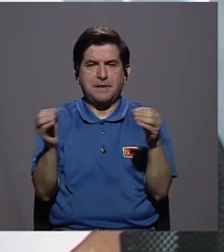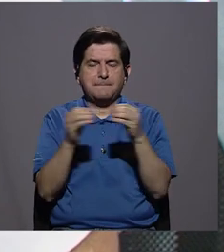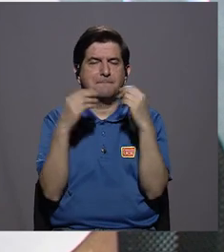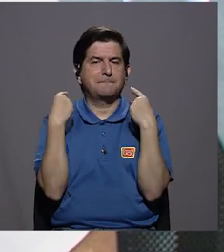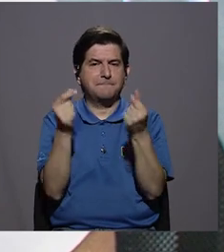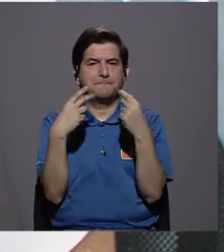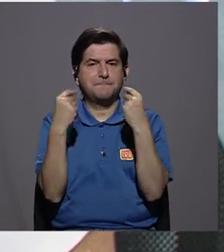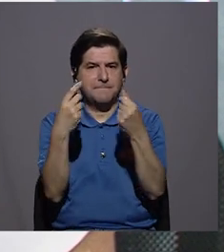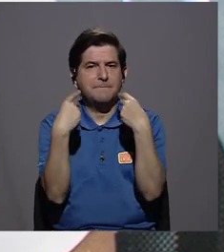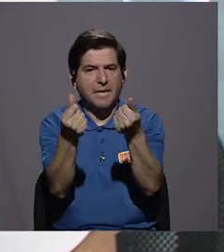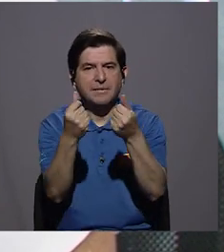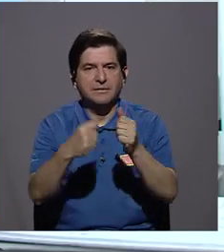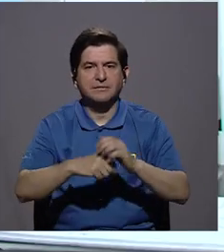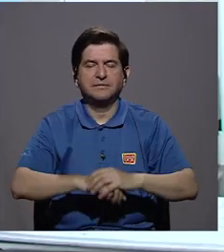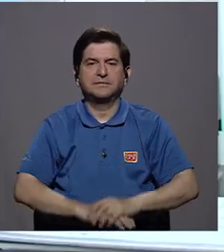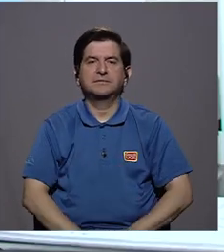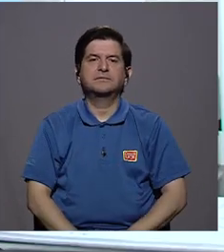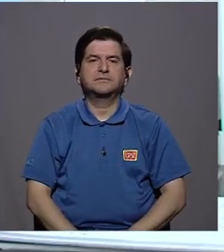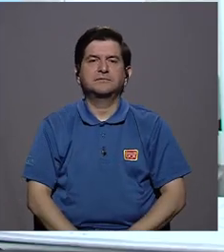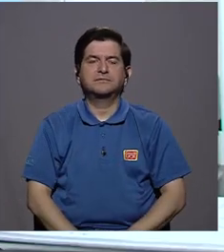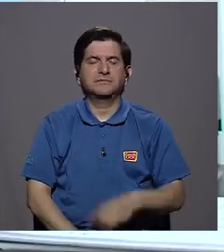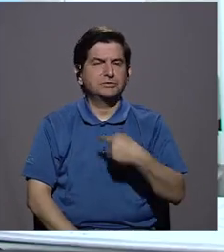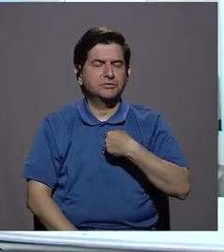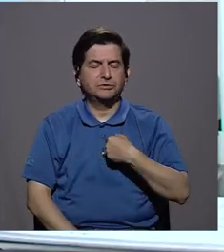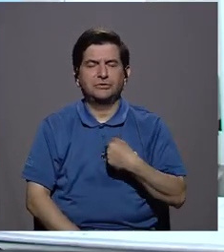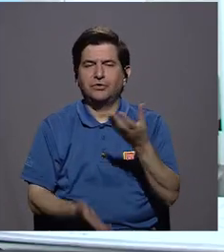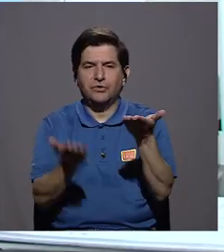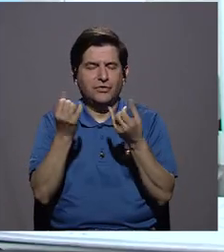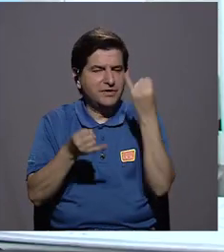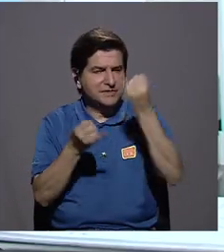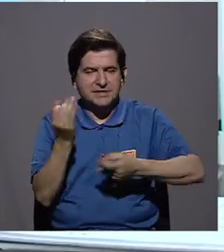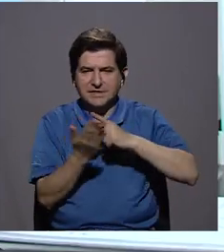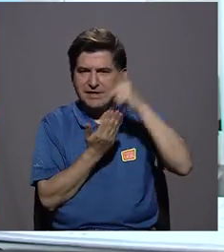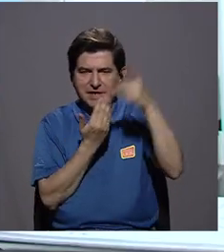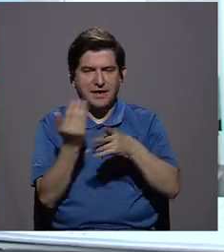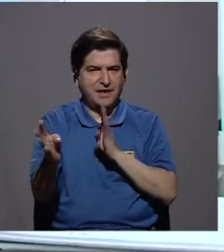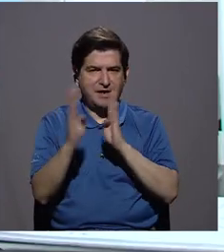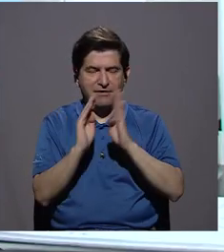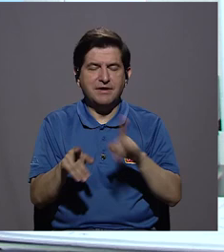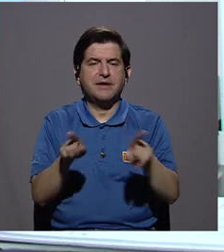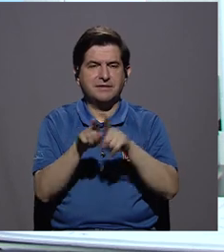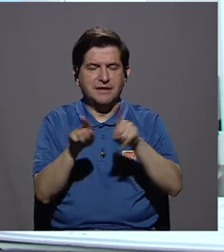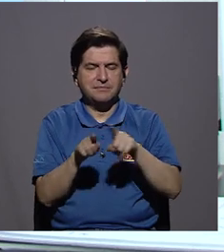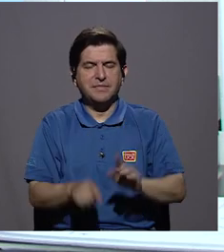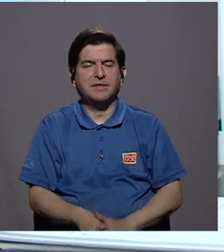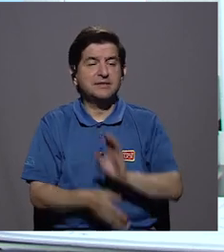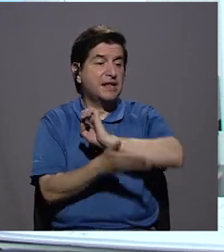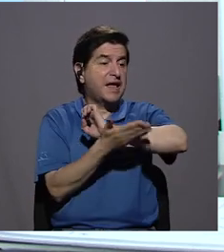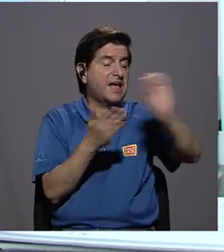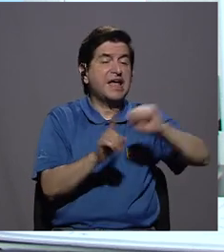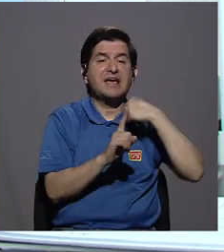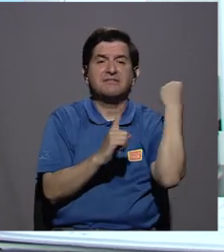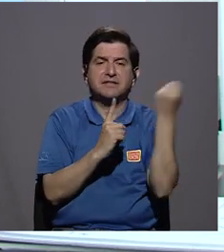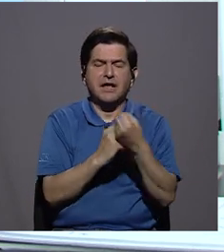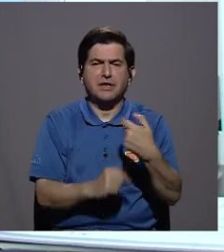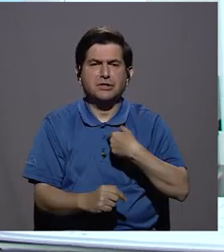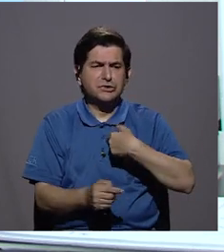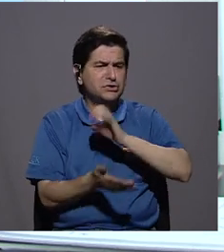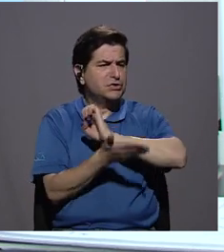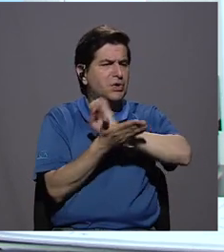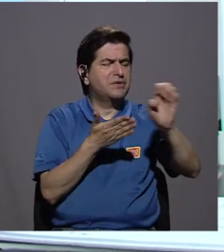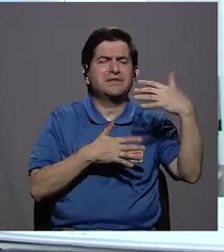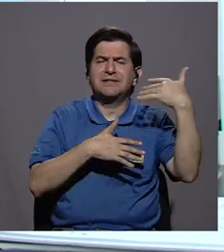más rápido. Doctora, no me gustaría terminar este programa sin que hablemos de prevención. ¿Cómo prevengo